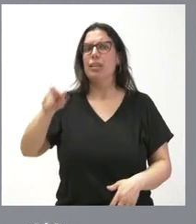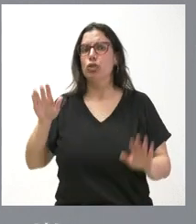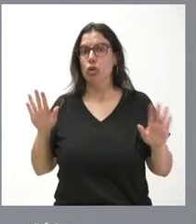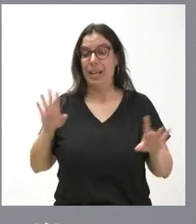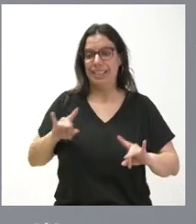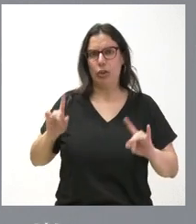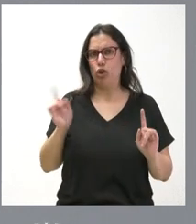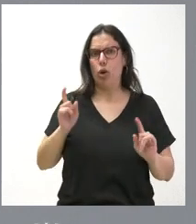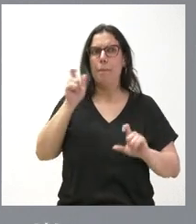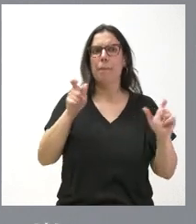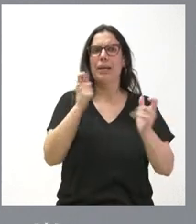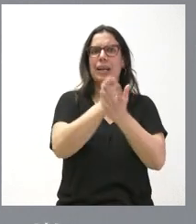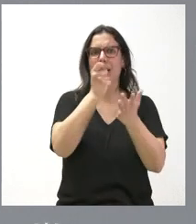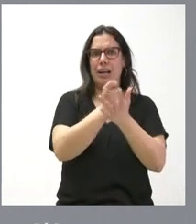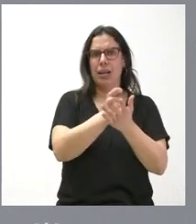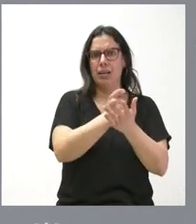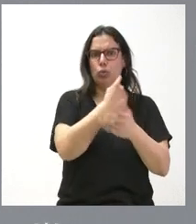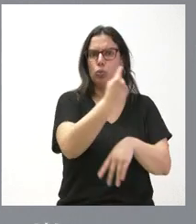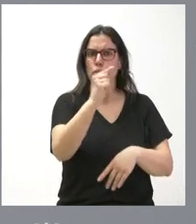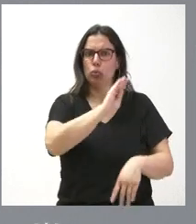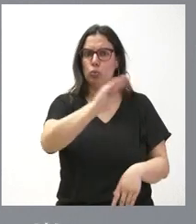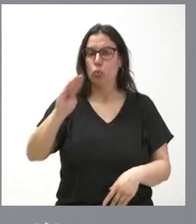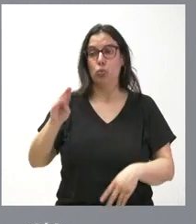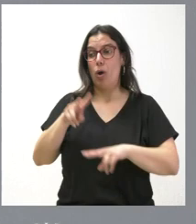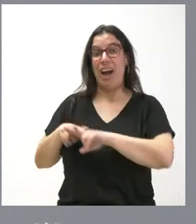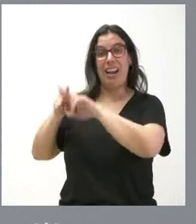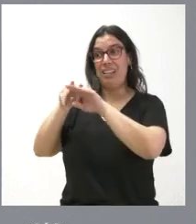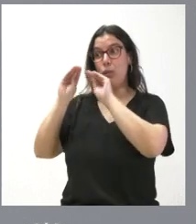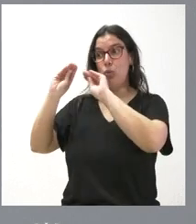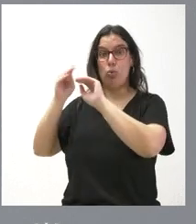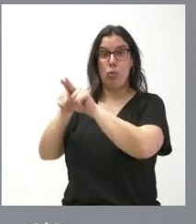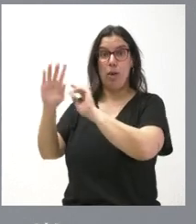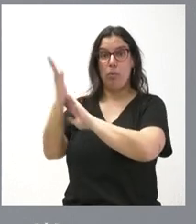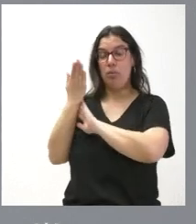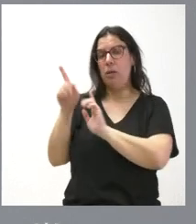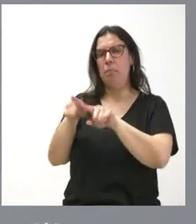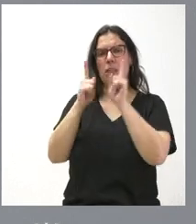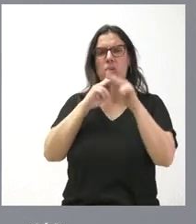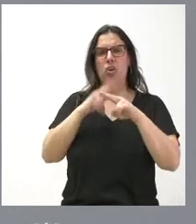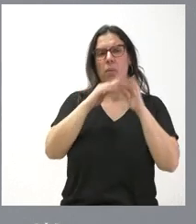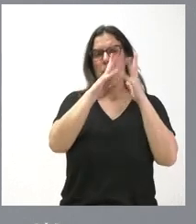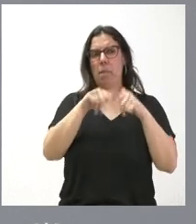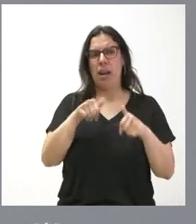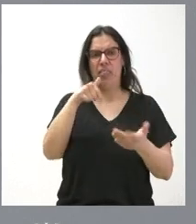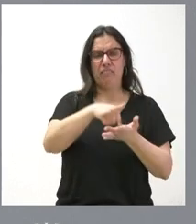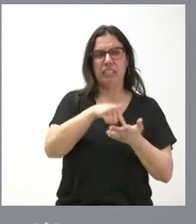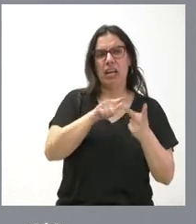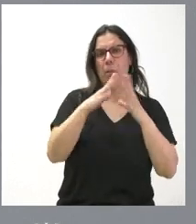territorios. Cualquier análisis, como el que se nos quiere poner encima de la mesa, se llamen balanzas fiscales, se llamen pacto fiscal,